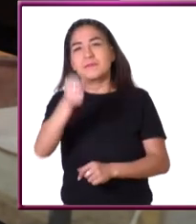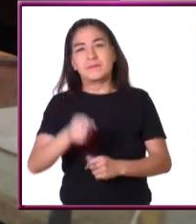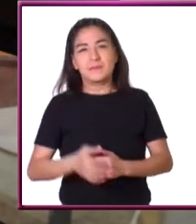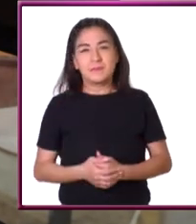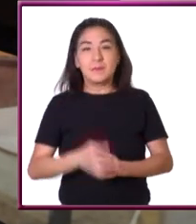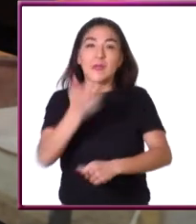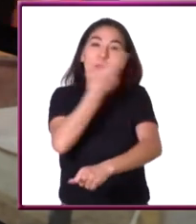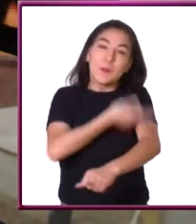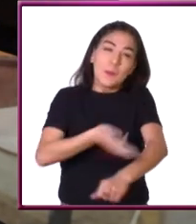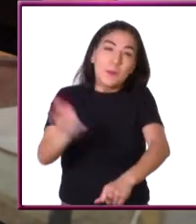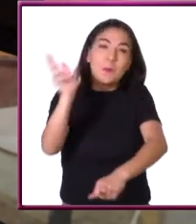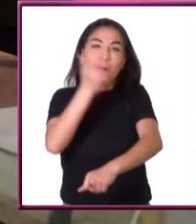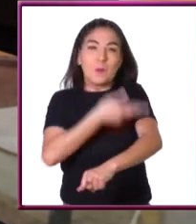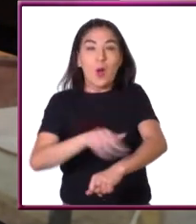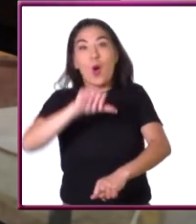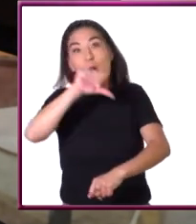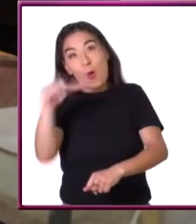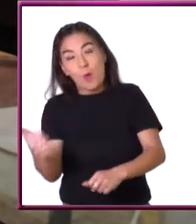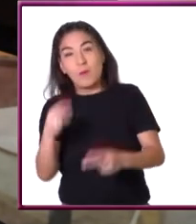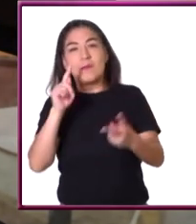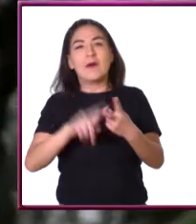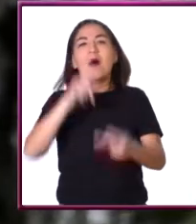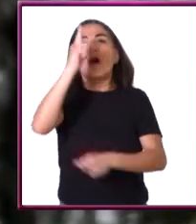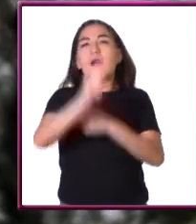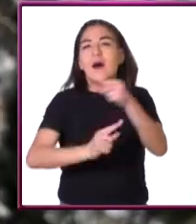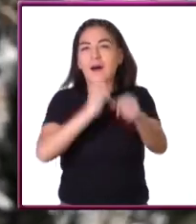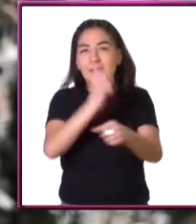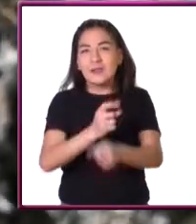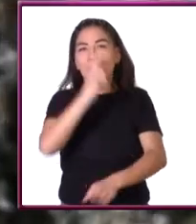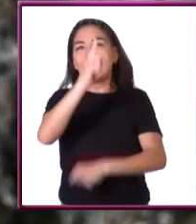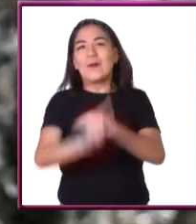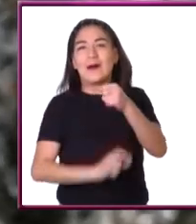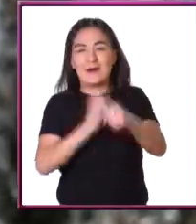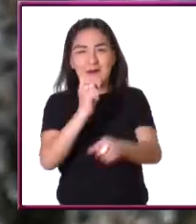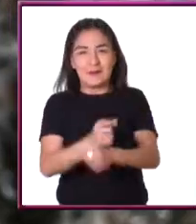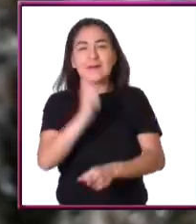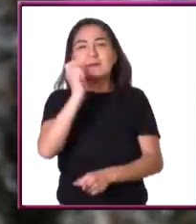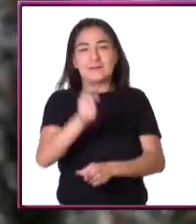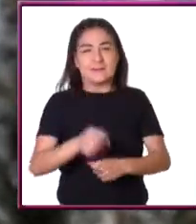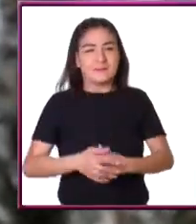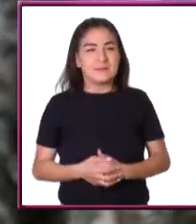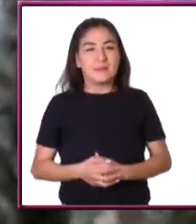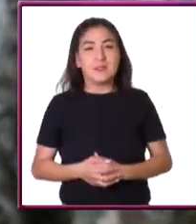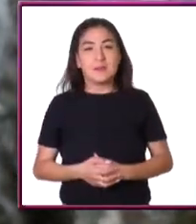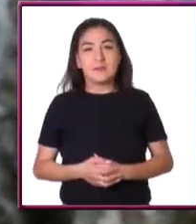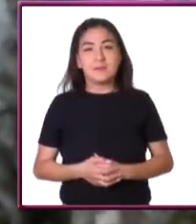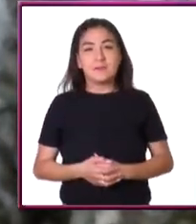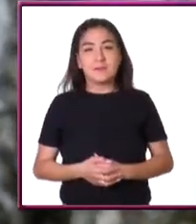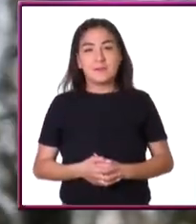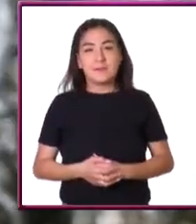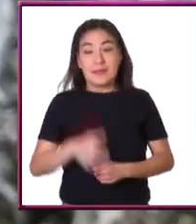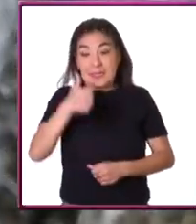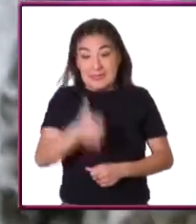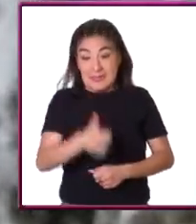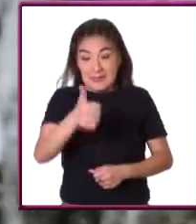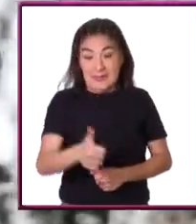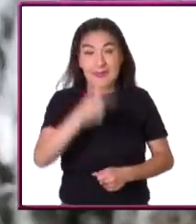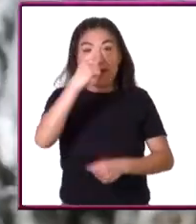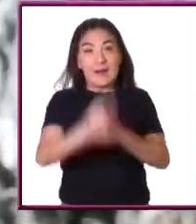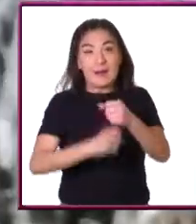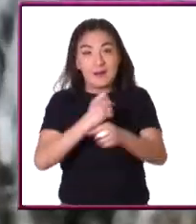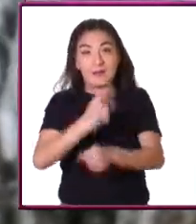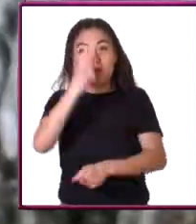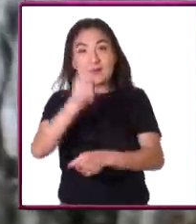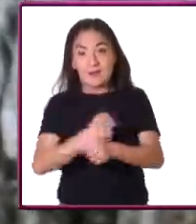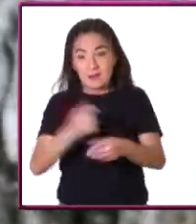hay unas periódicas y hay unas que son anuales. Esto se refiere a que hay algunas que año con año van a estar